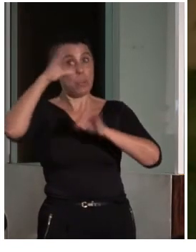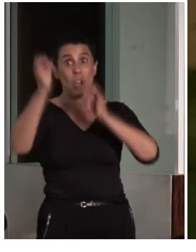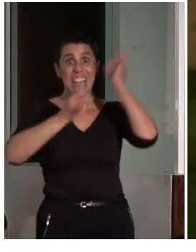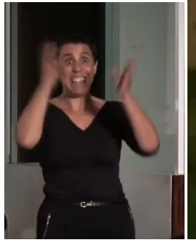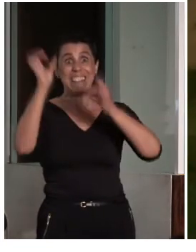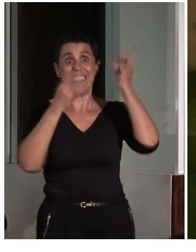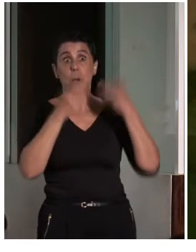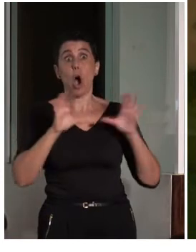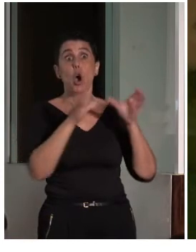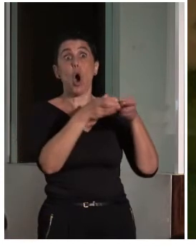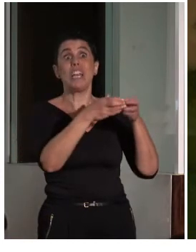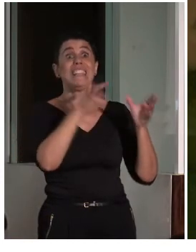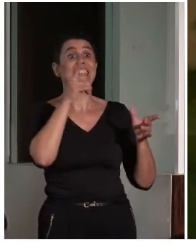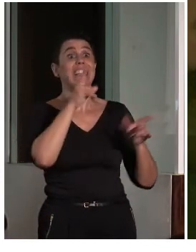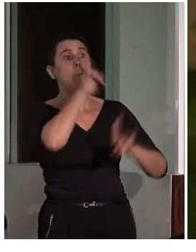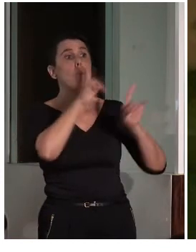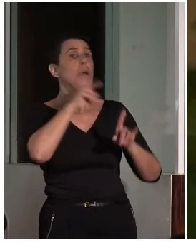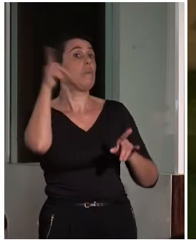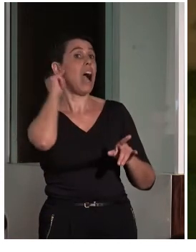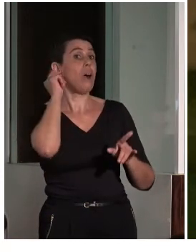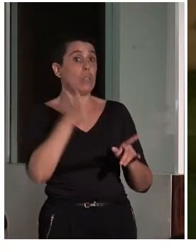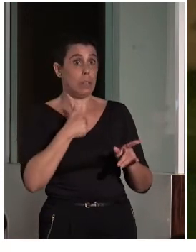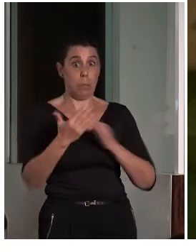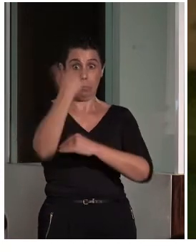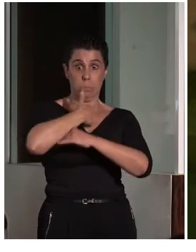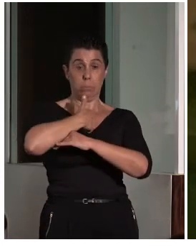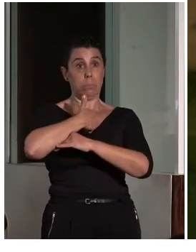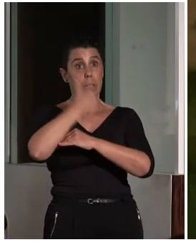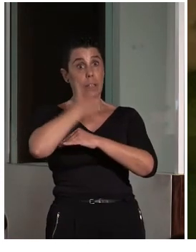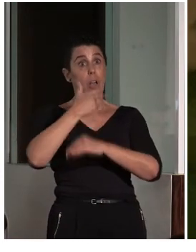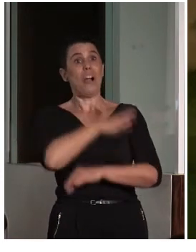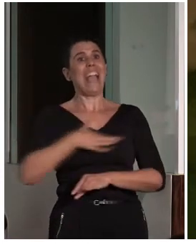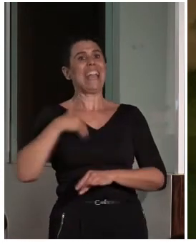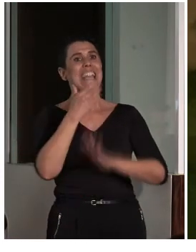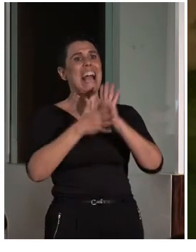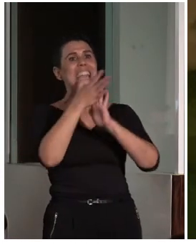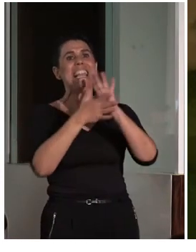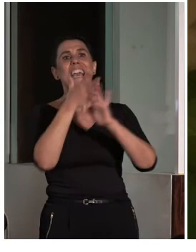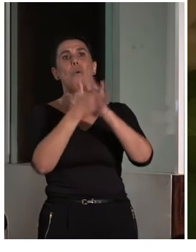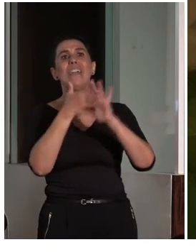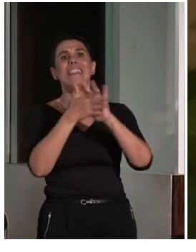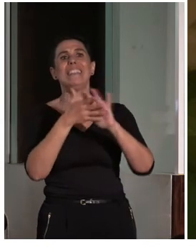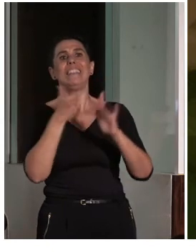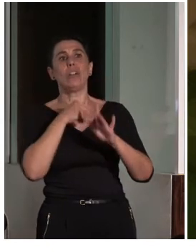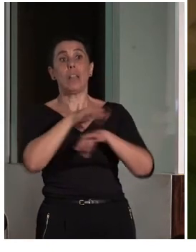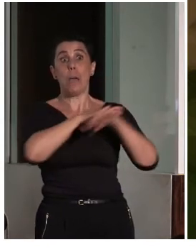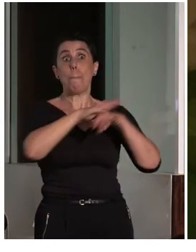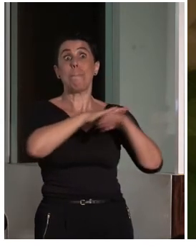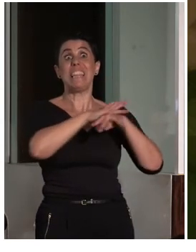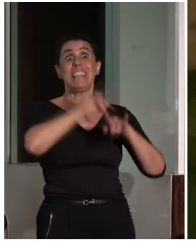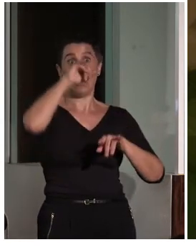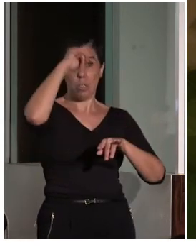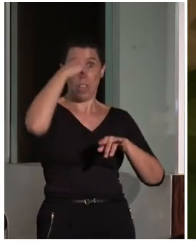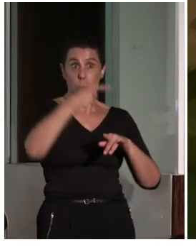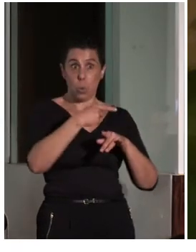con discapacidad auditiva, es que vinieron a vernos porque querían que la lengua de signos se declarara por parte del Ministerio de Cultura